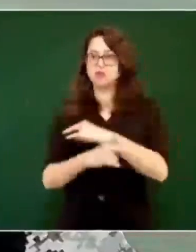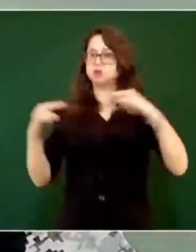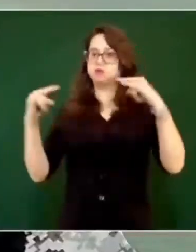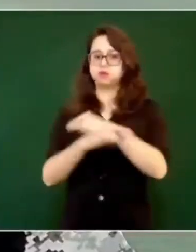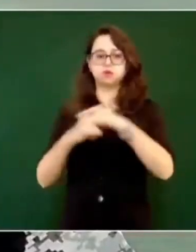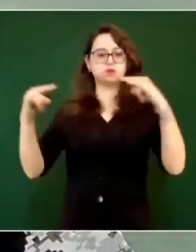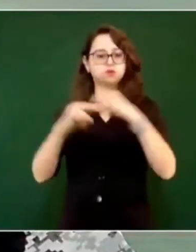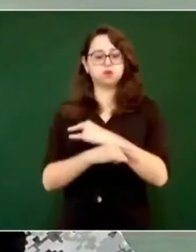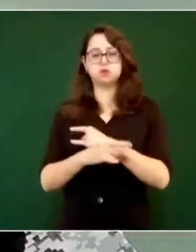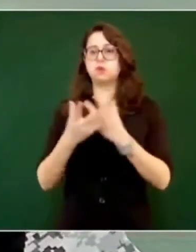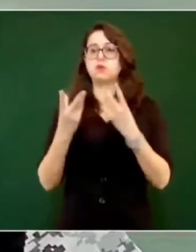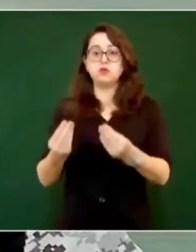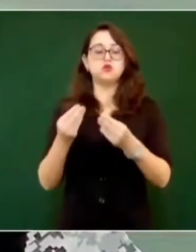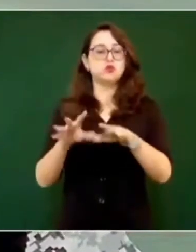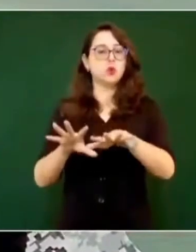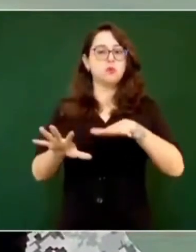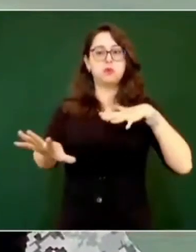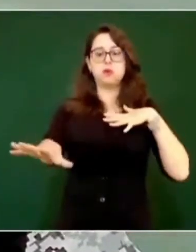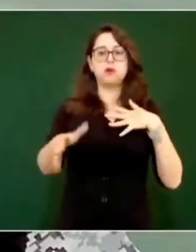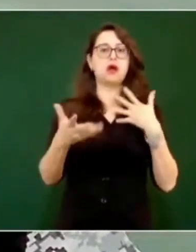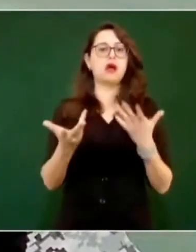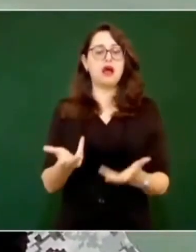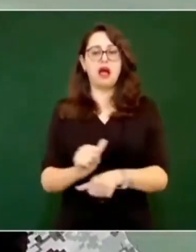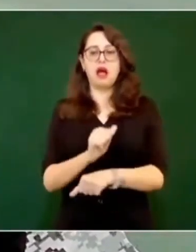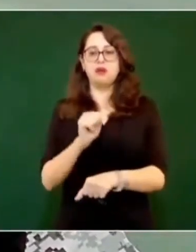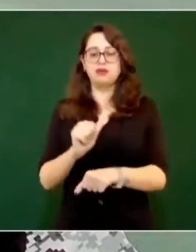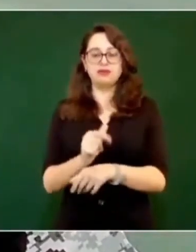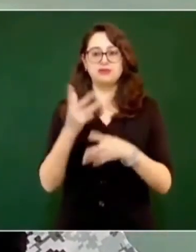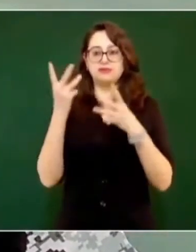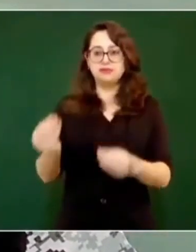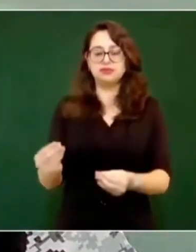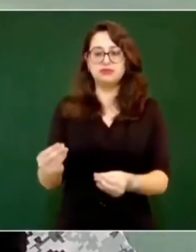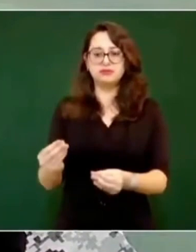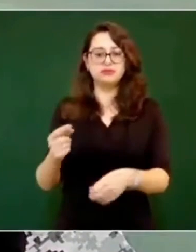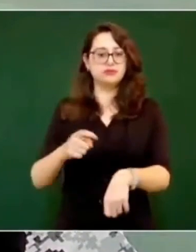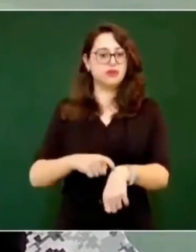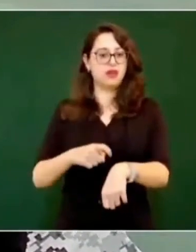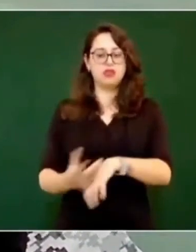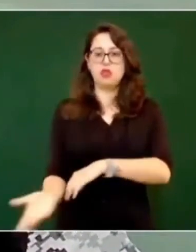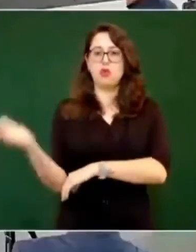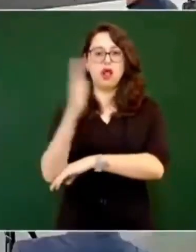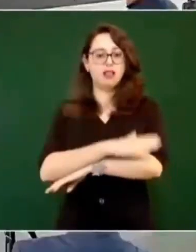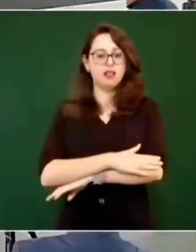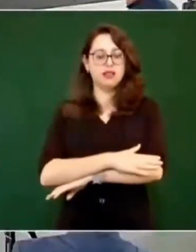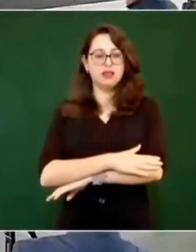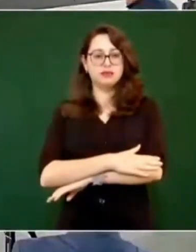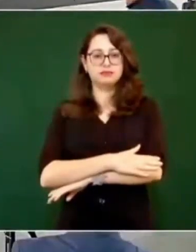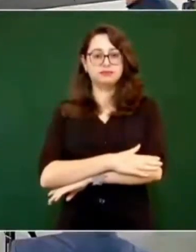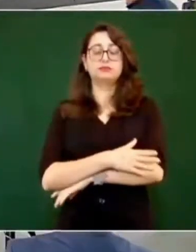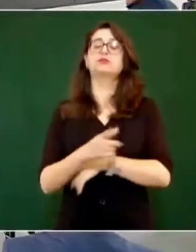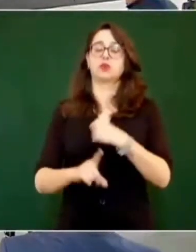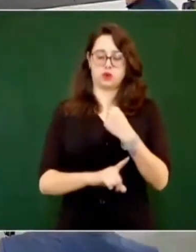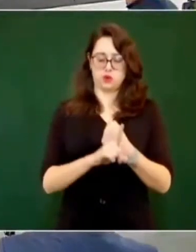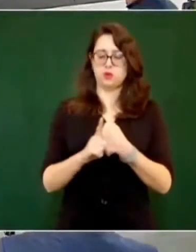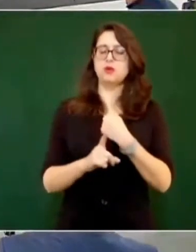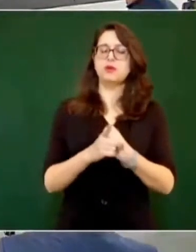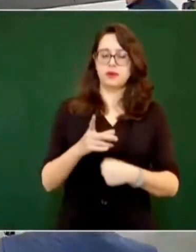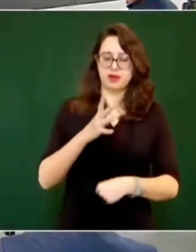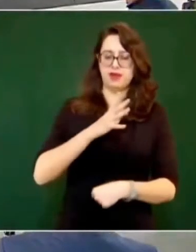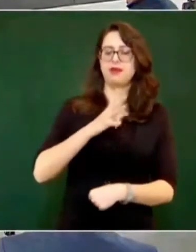patrullamientos nuevamente para bajar este problema. El problema existe, efectivamente.